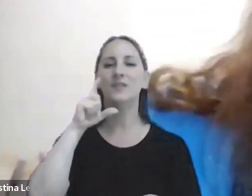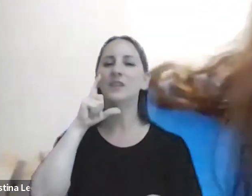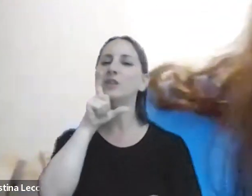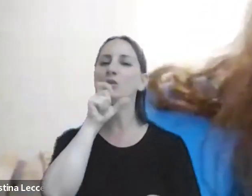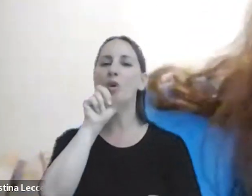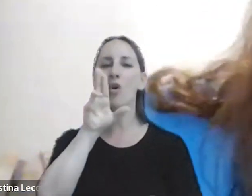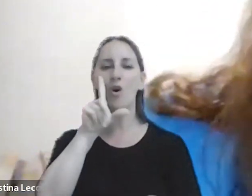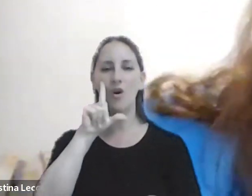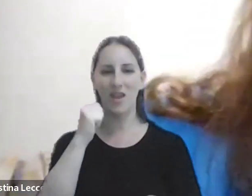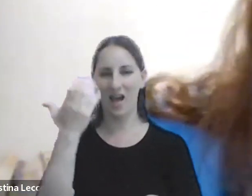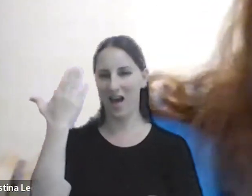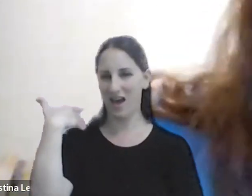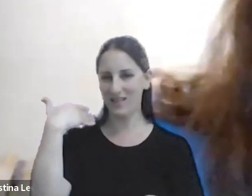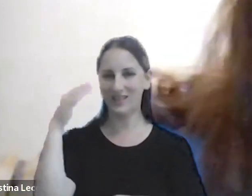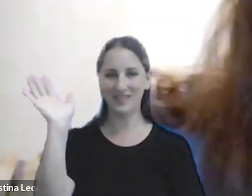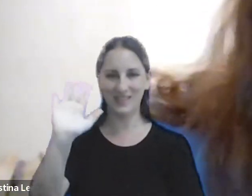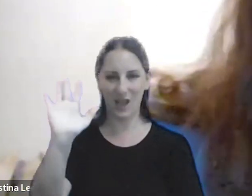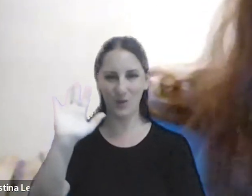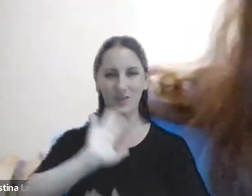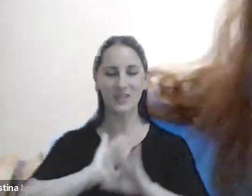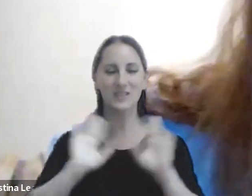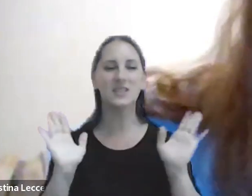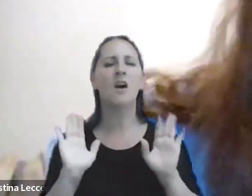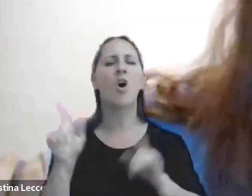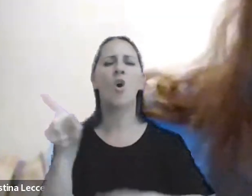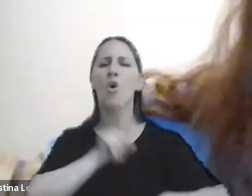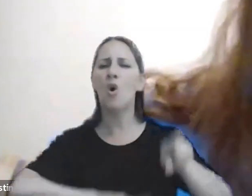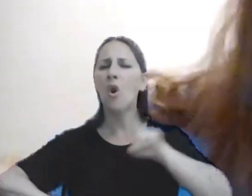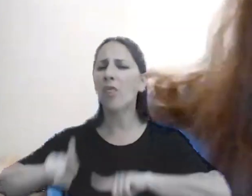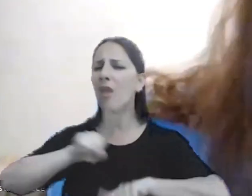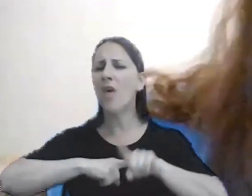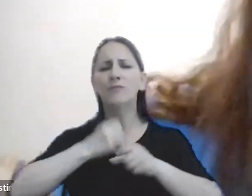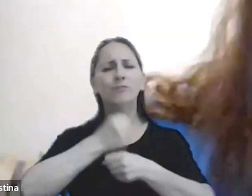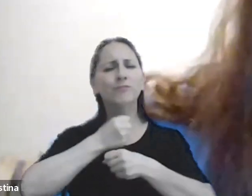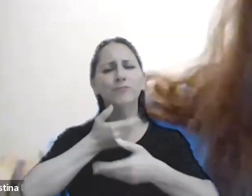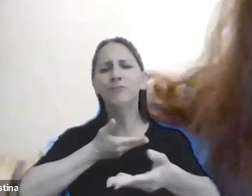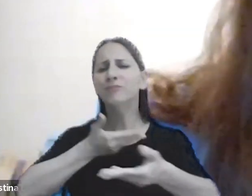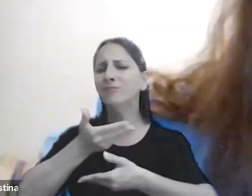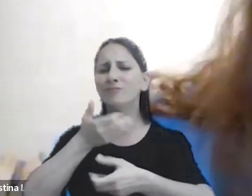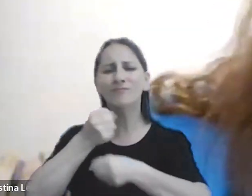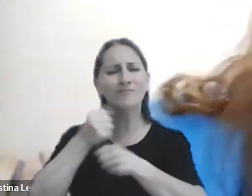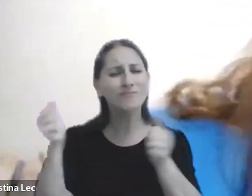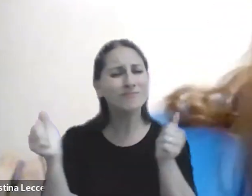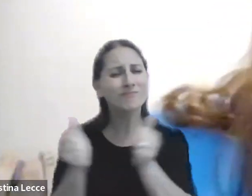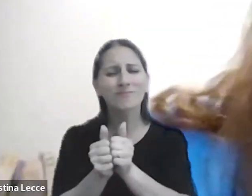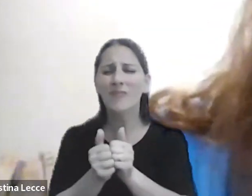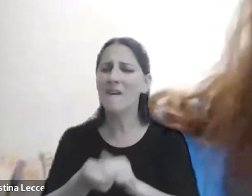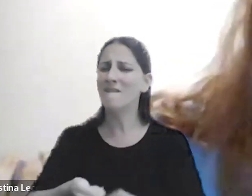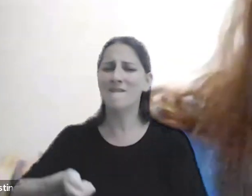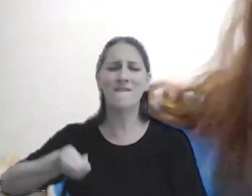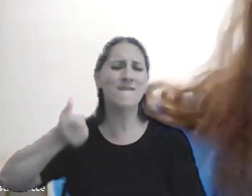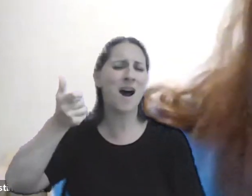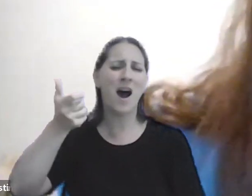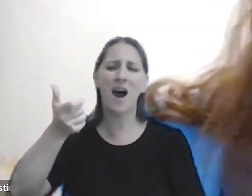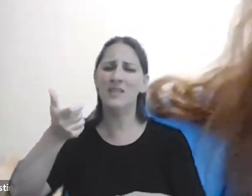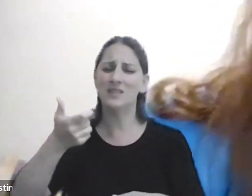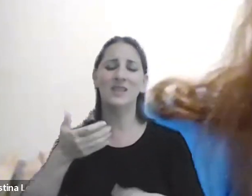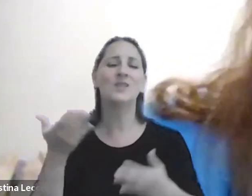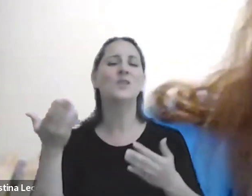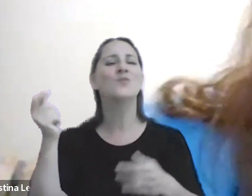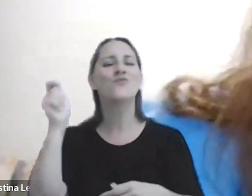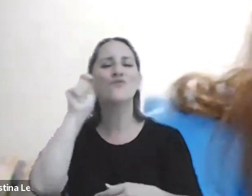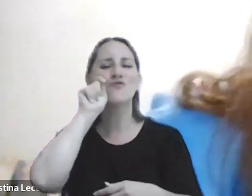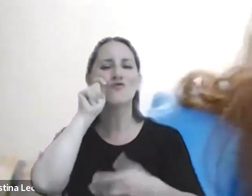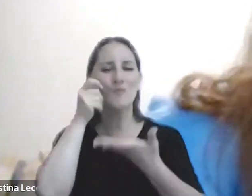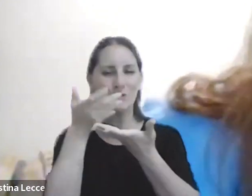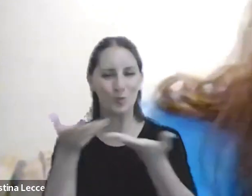saludado también al principio pero la verdad excelente la coordinación con ella todo es muy fácil con ella la verdad así que le mando un beso grande a Victoria